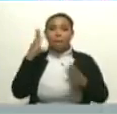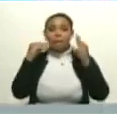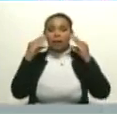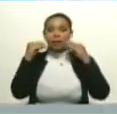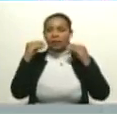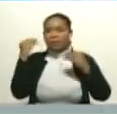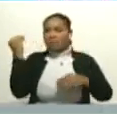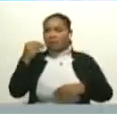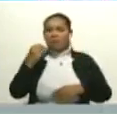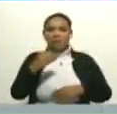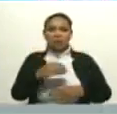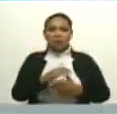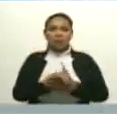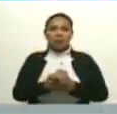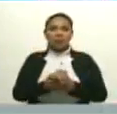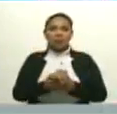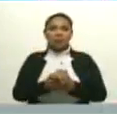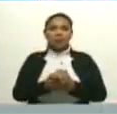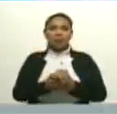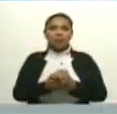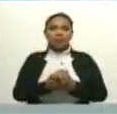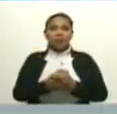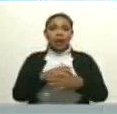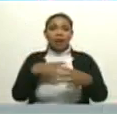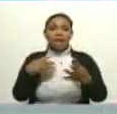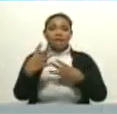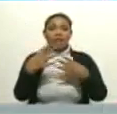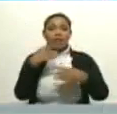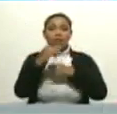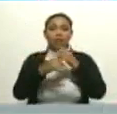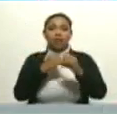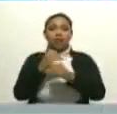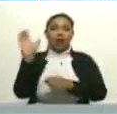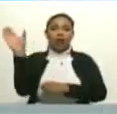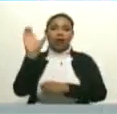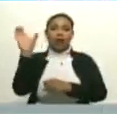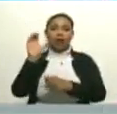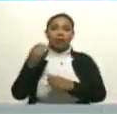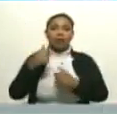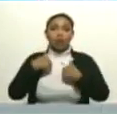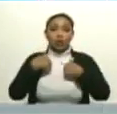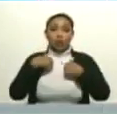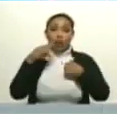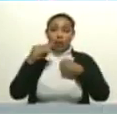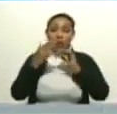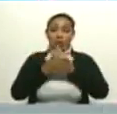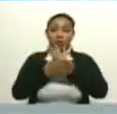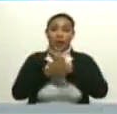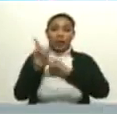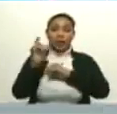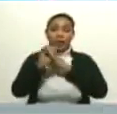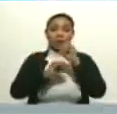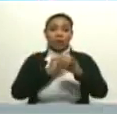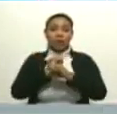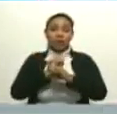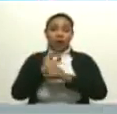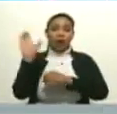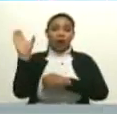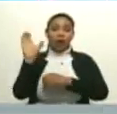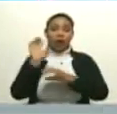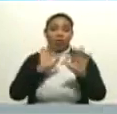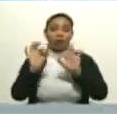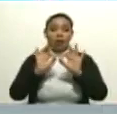del festival internacional de Caracas y ahora de este festival internacional de teatro progresista.